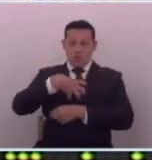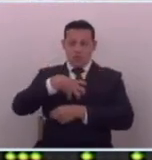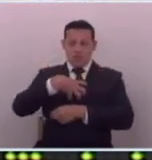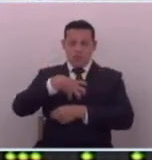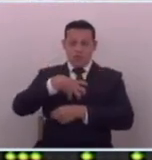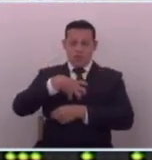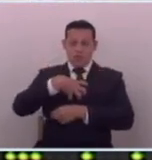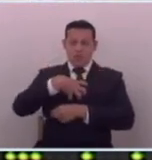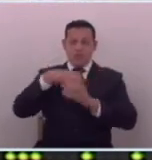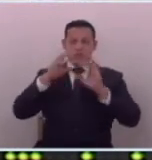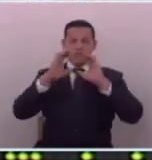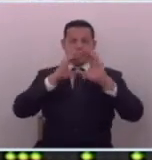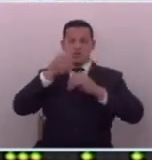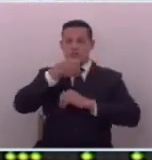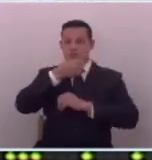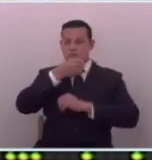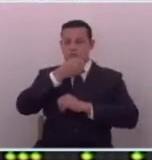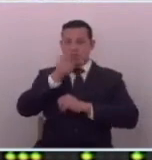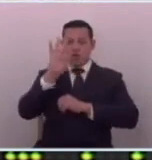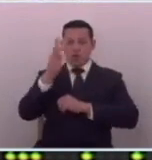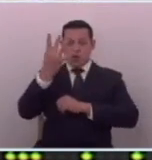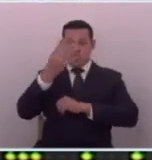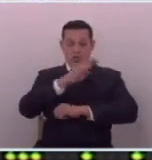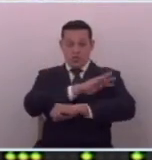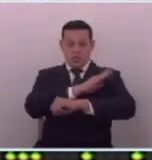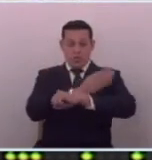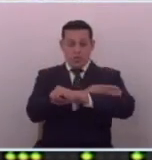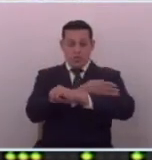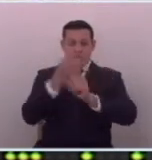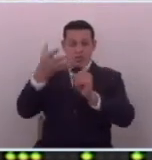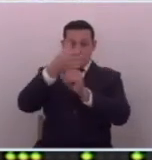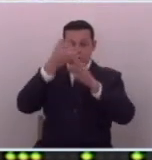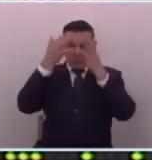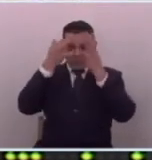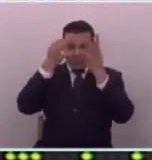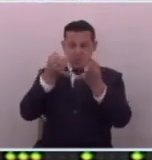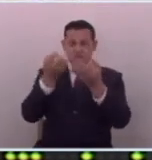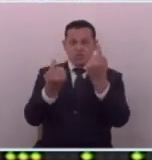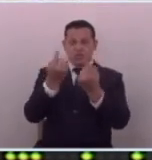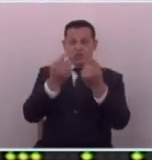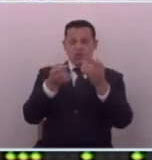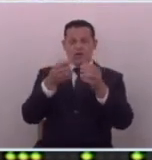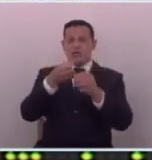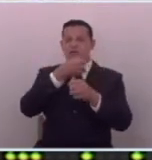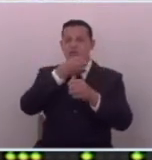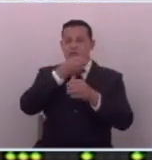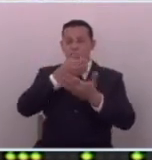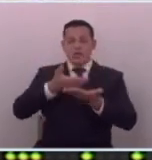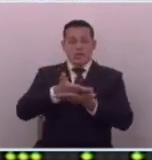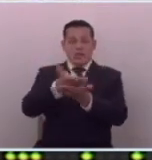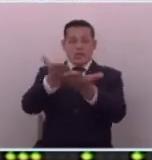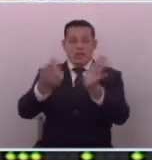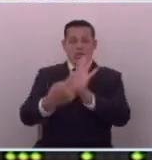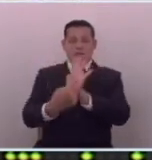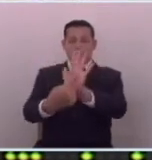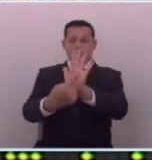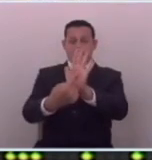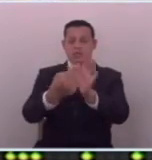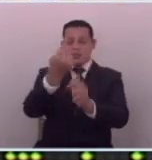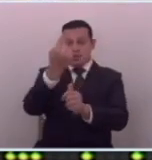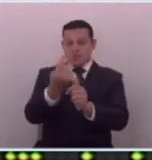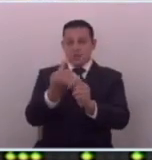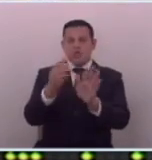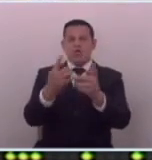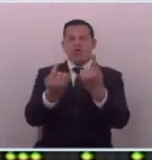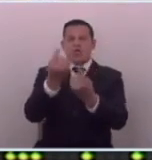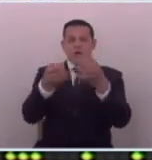verdad el llamado cuarto poder era el que decidía qué tipo de información llegaba a la gente y cómo esa información